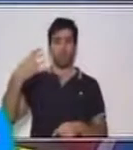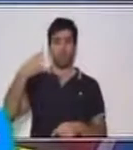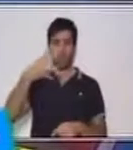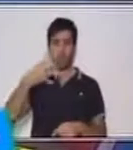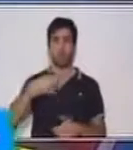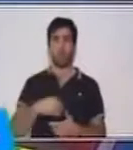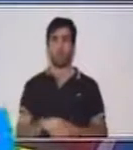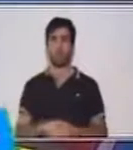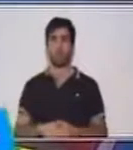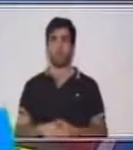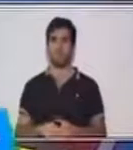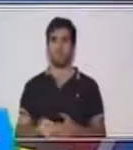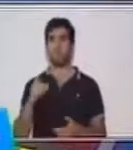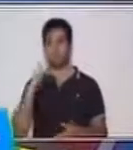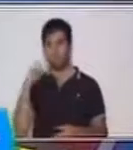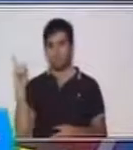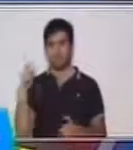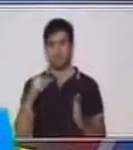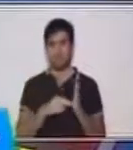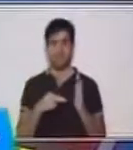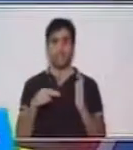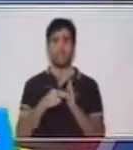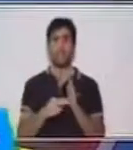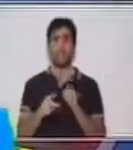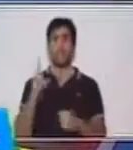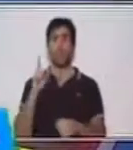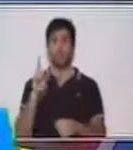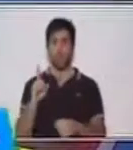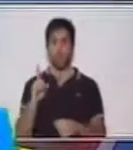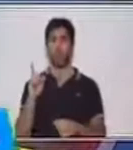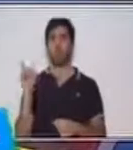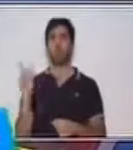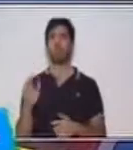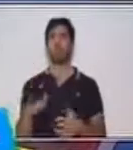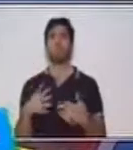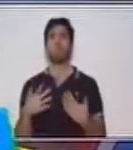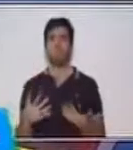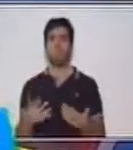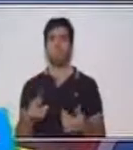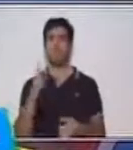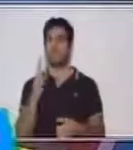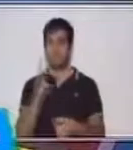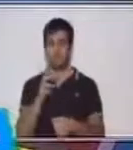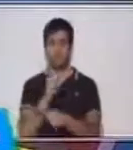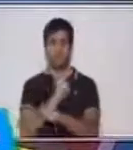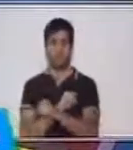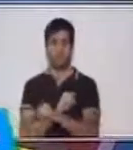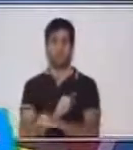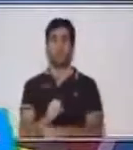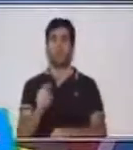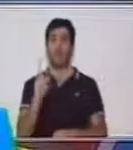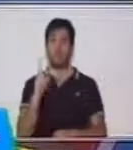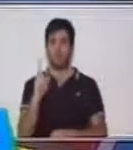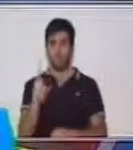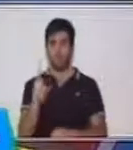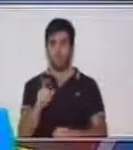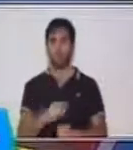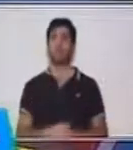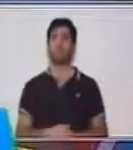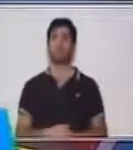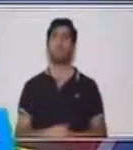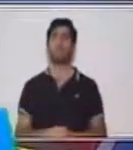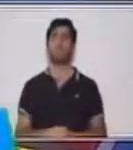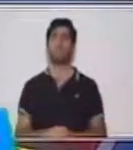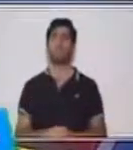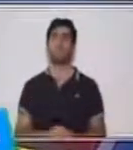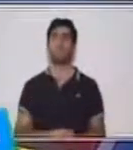el nivel uno, todo número que está en el nivel uno se multiplica por uno. Todo número